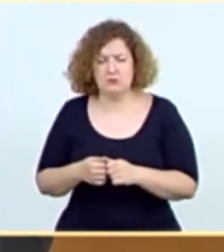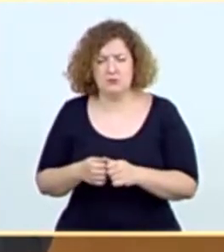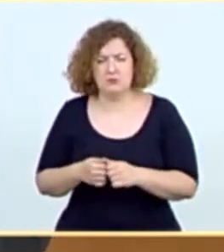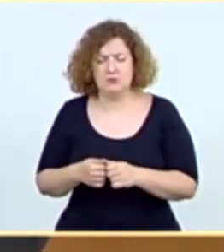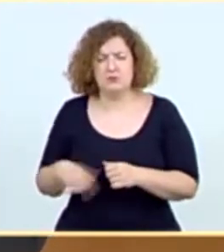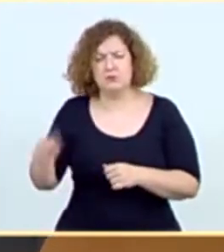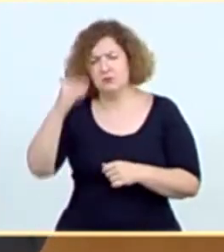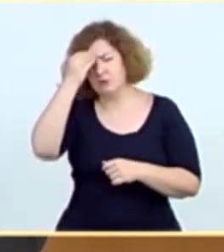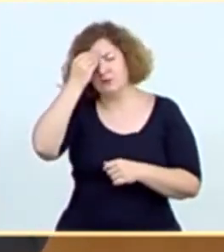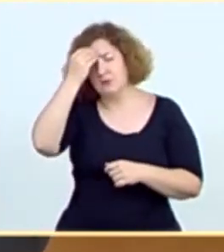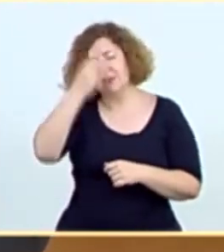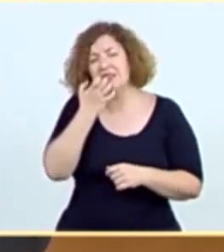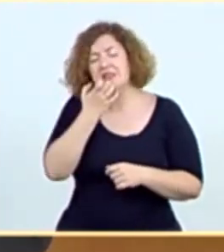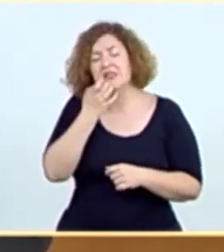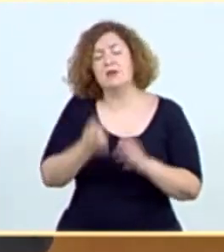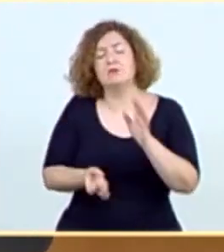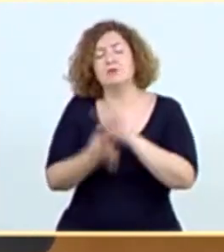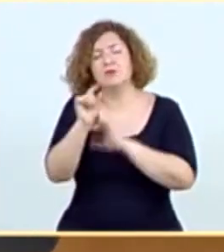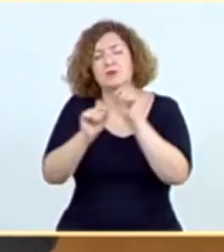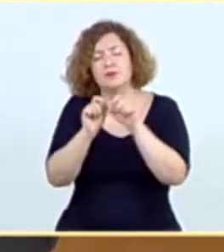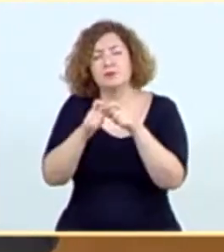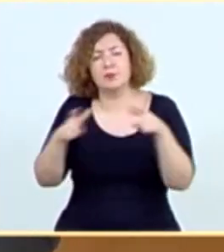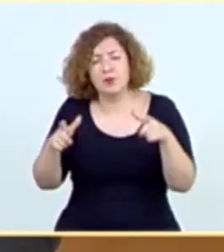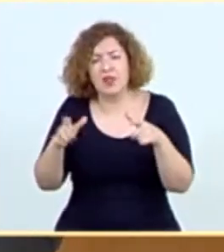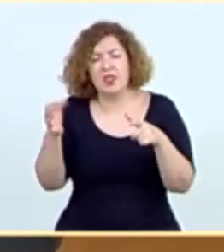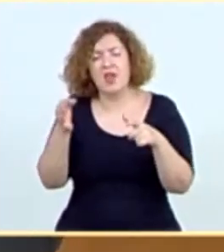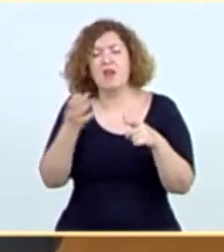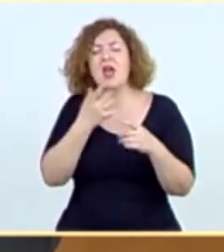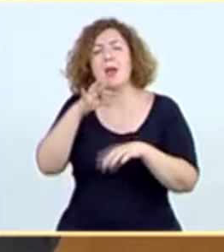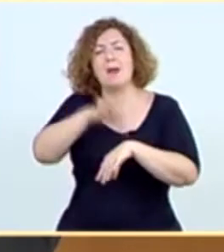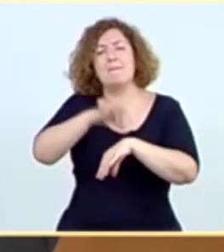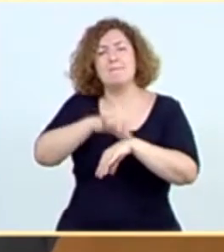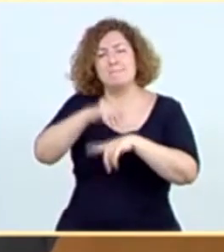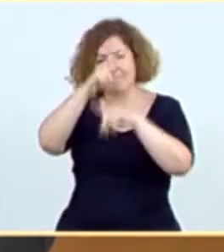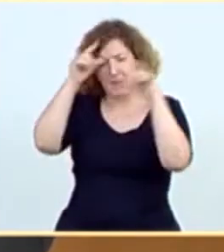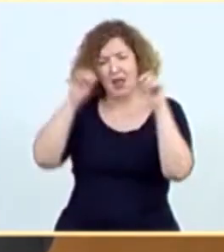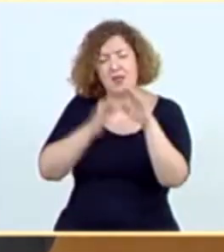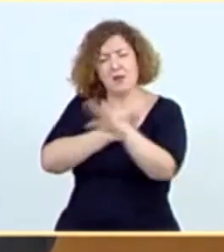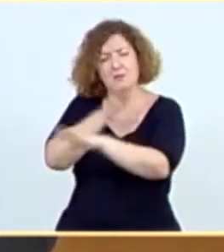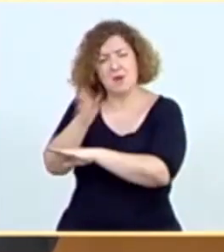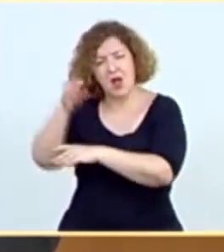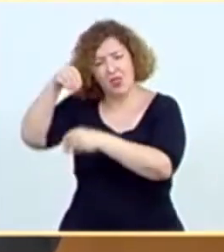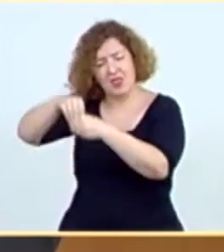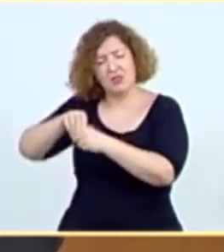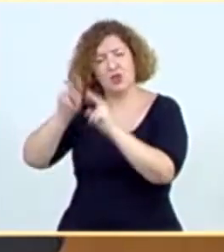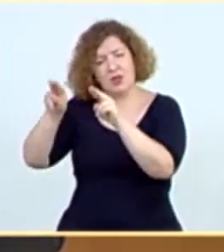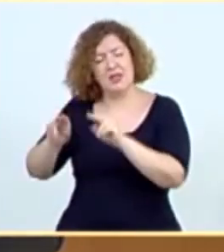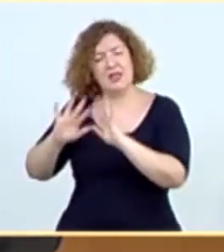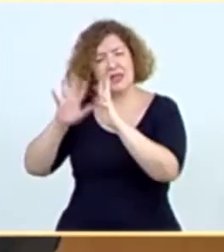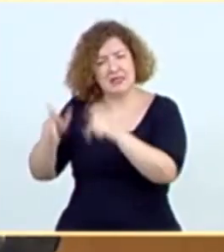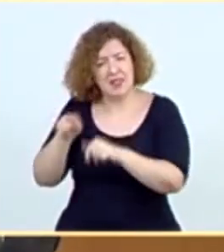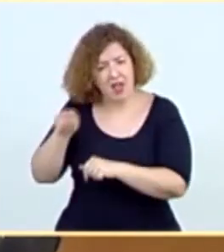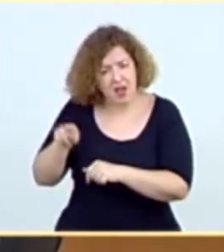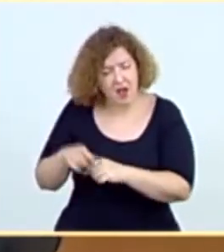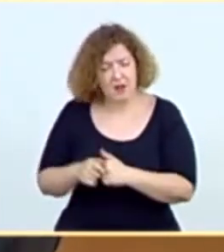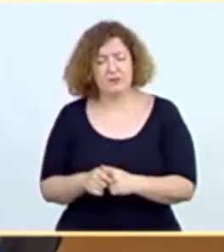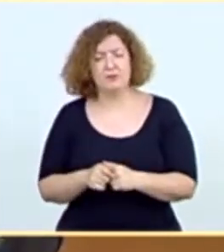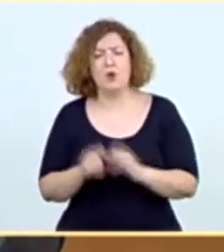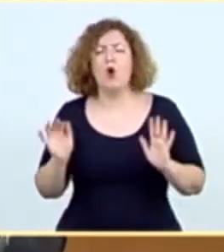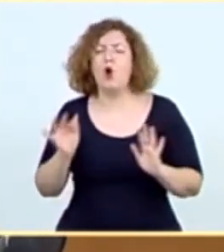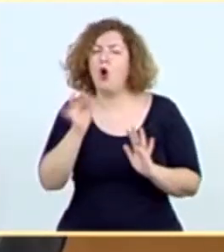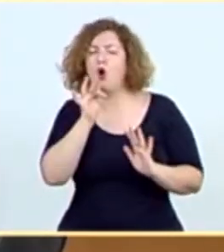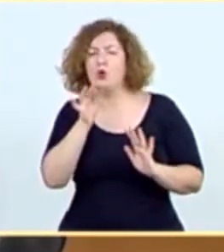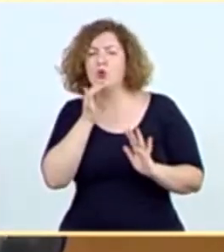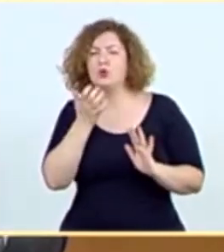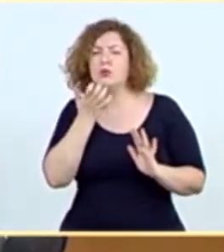¿Piensan, caso de posibles rebrotes, medicalizar más las residencias de ancianos? ¿Va a seguir siendo un